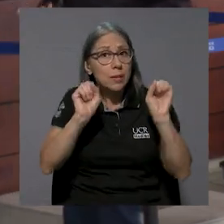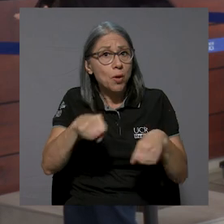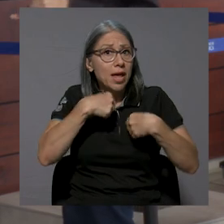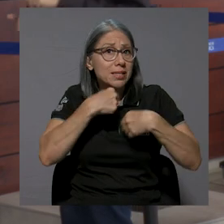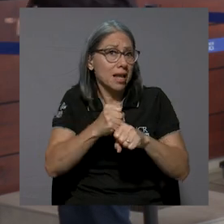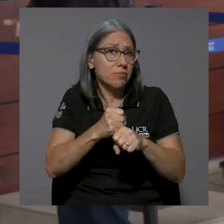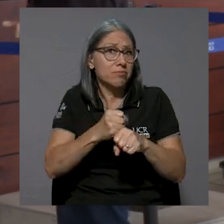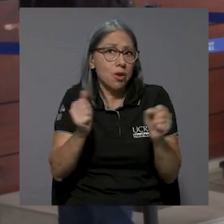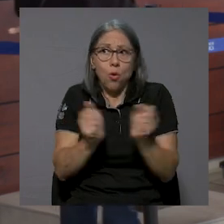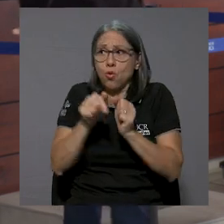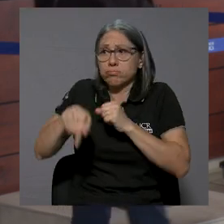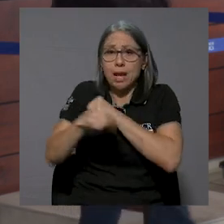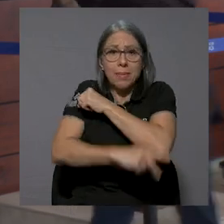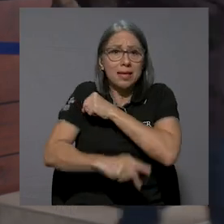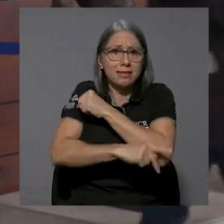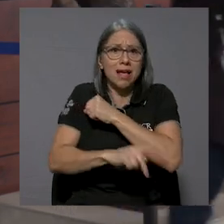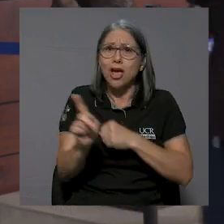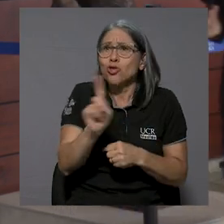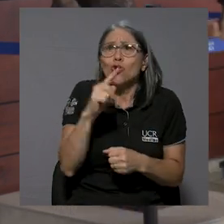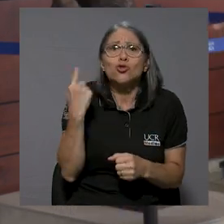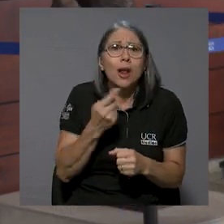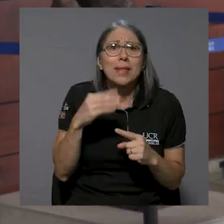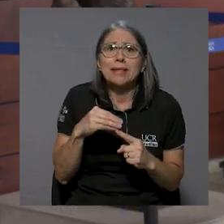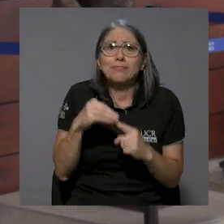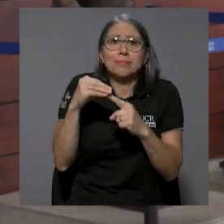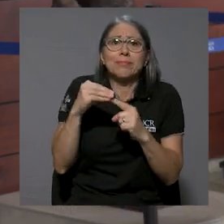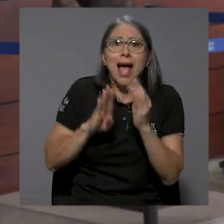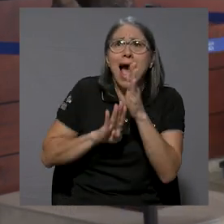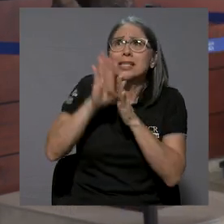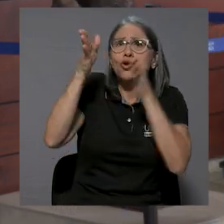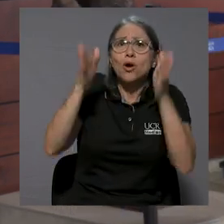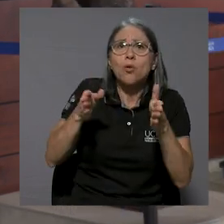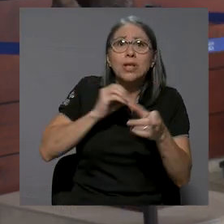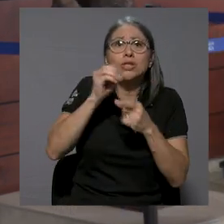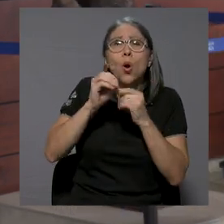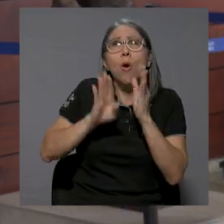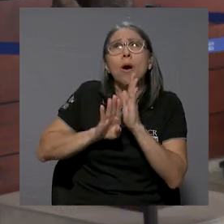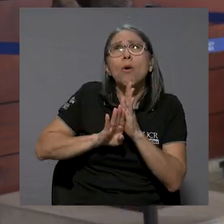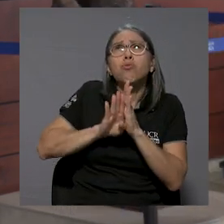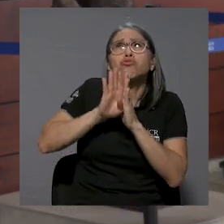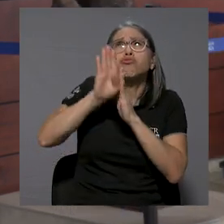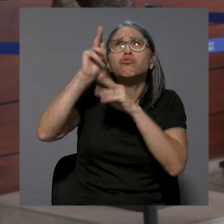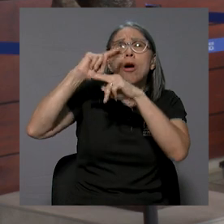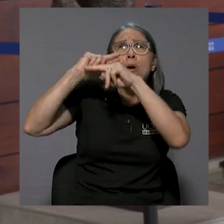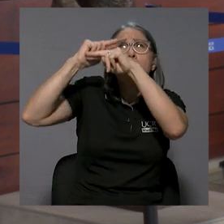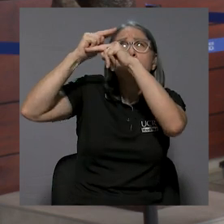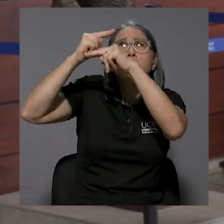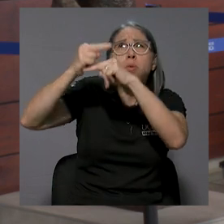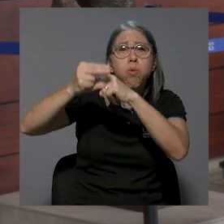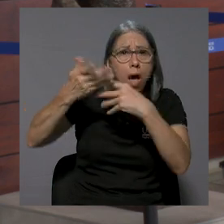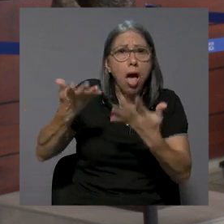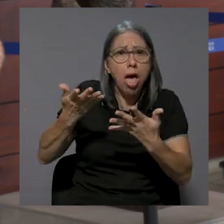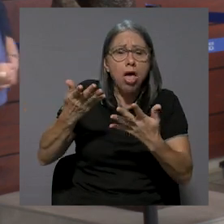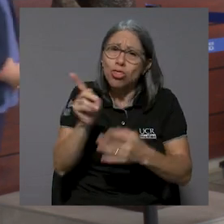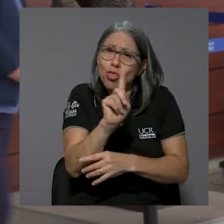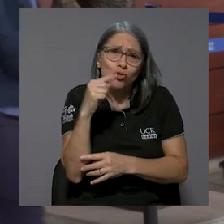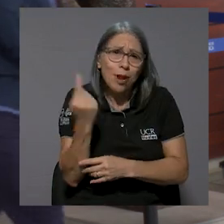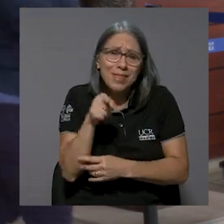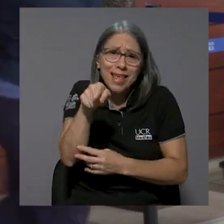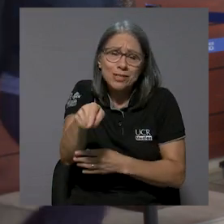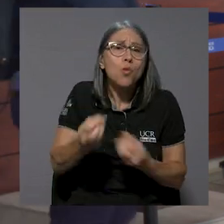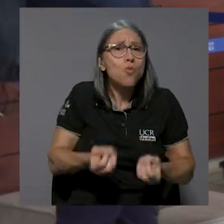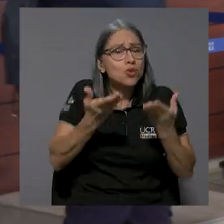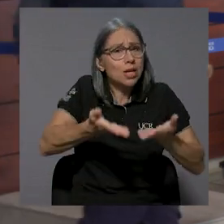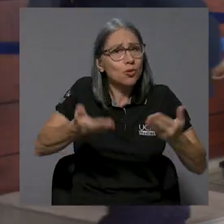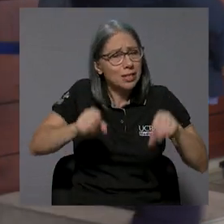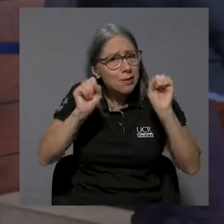del país. No tienen que ser astronautas, no tienen que lanzar satélites al espacio, pero hay muchos datos disponibles que podemos usar